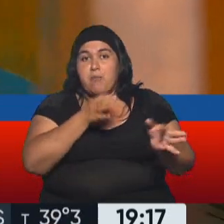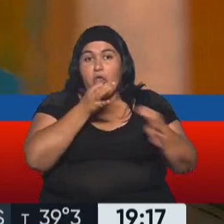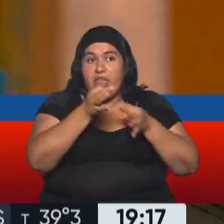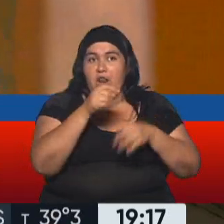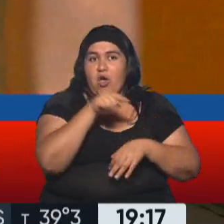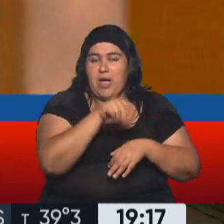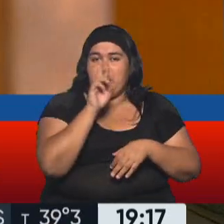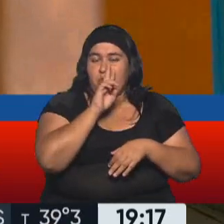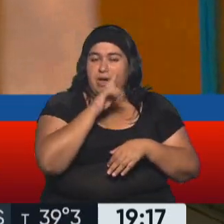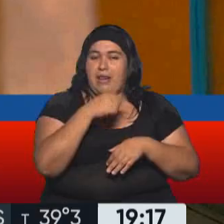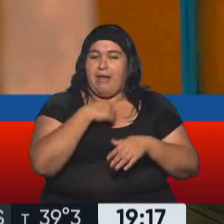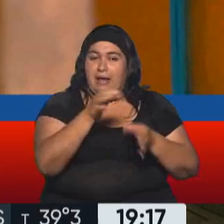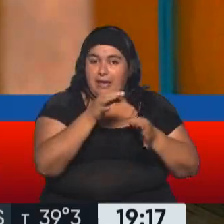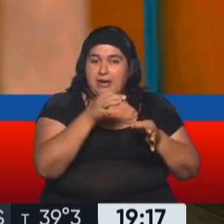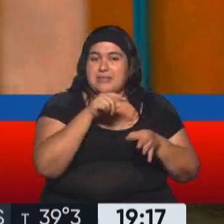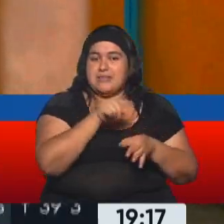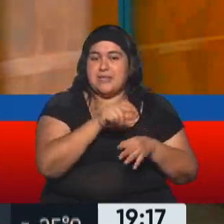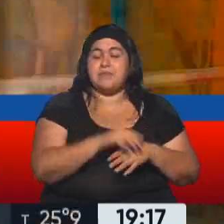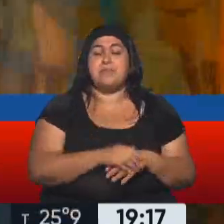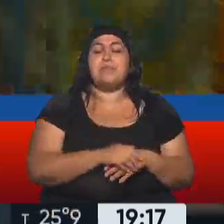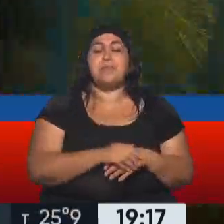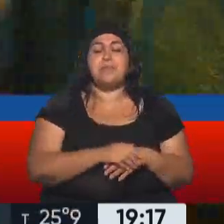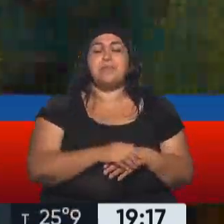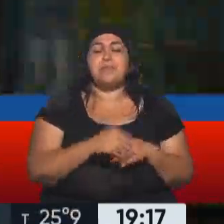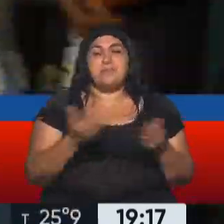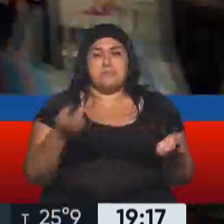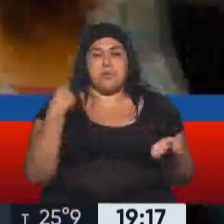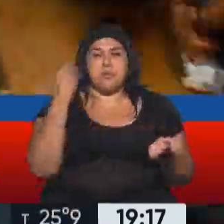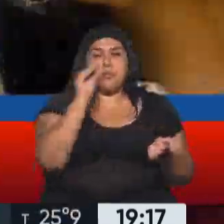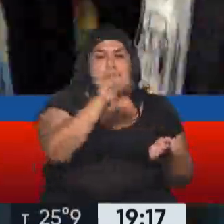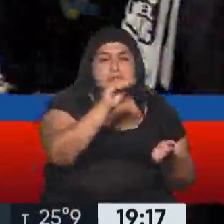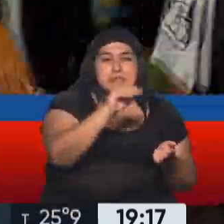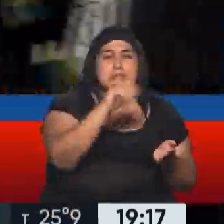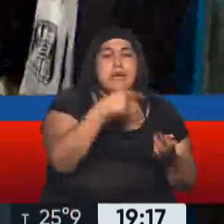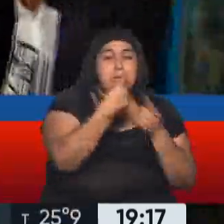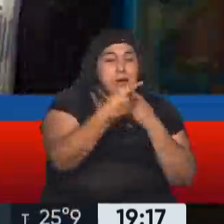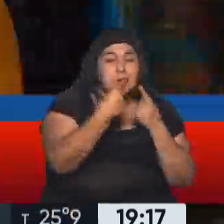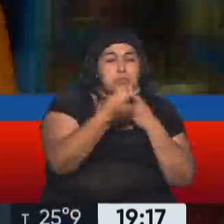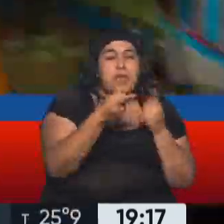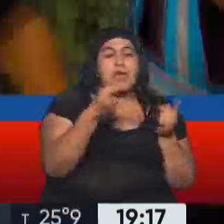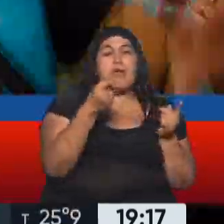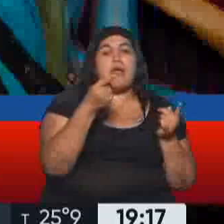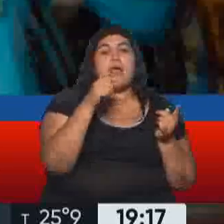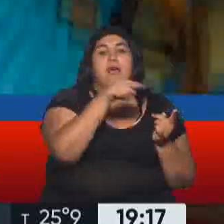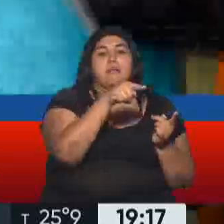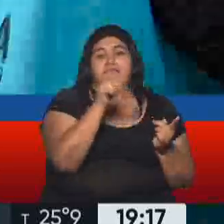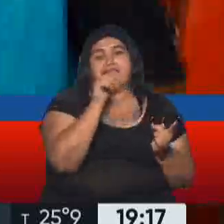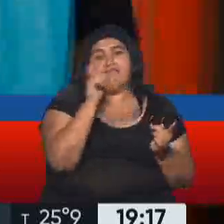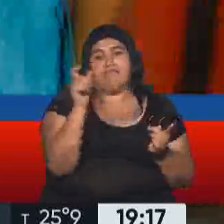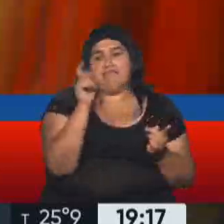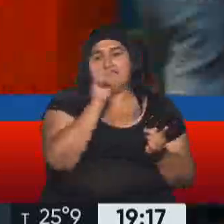llegó, 15, 26 exactamente. De hecho, le hicimos un par de preguntas a las cuales no